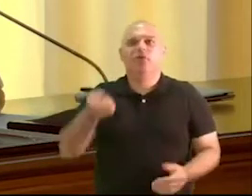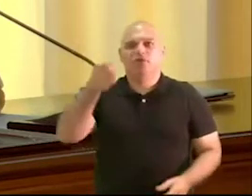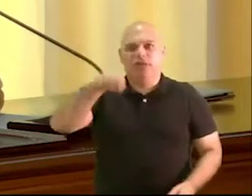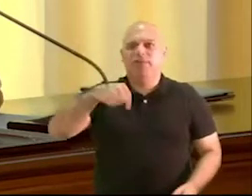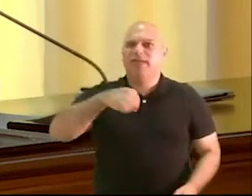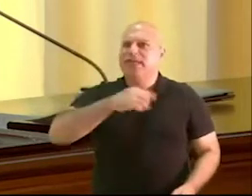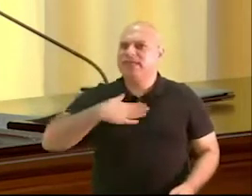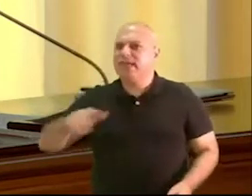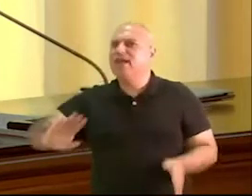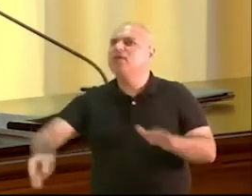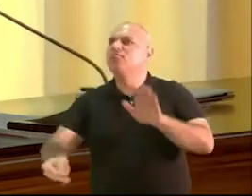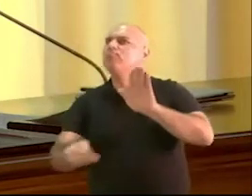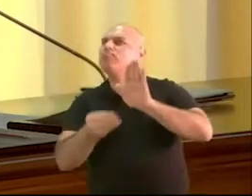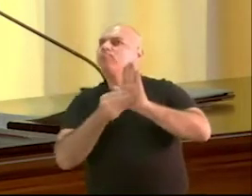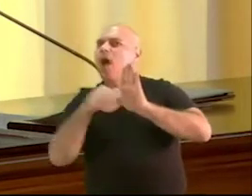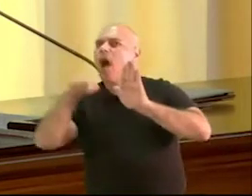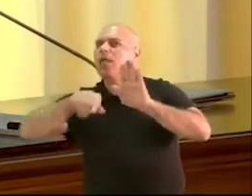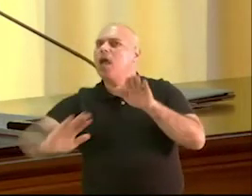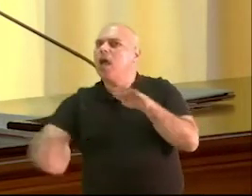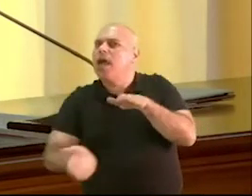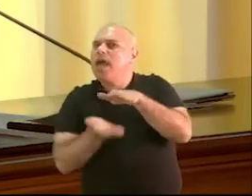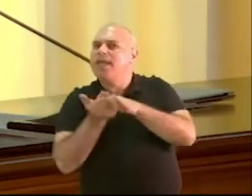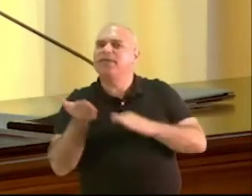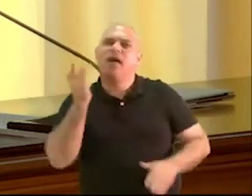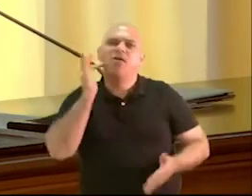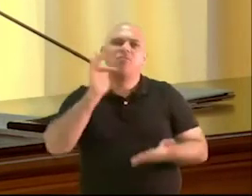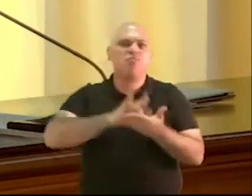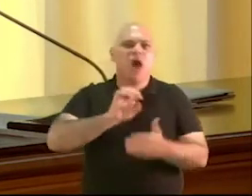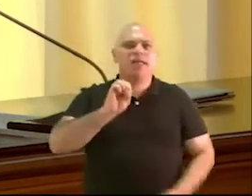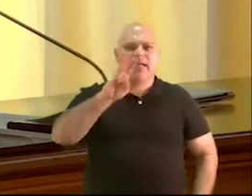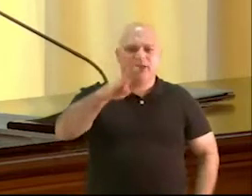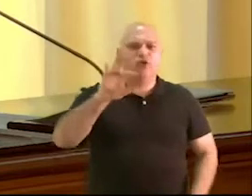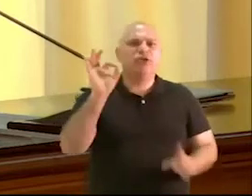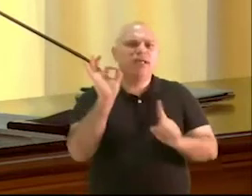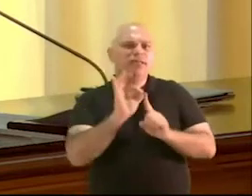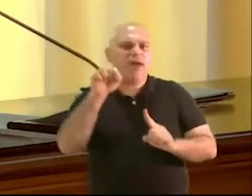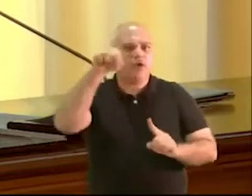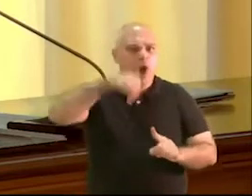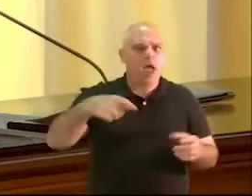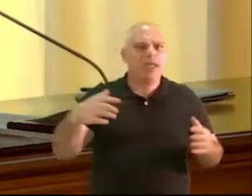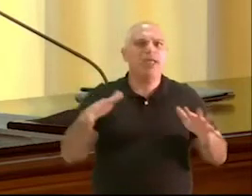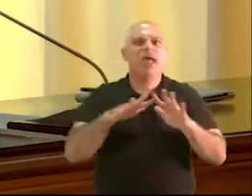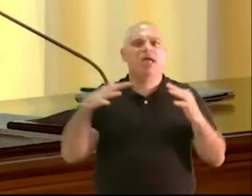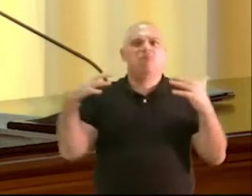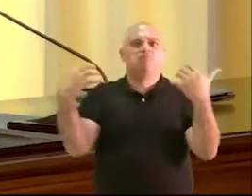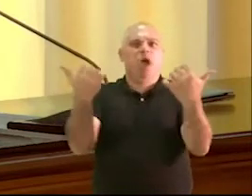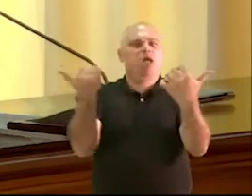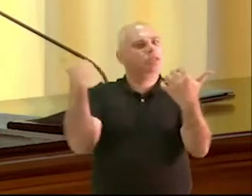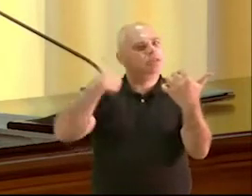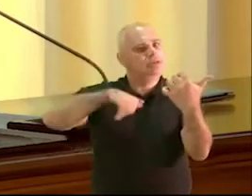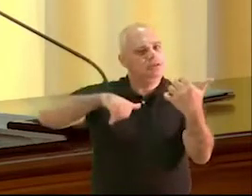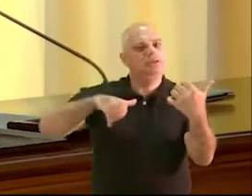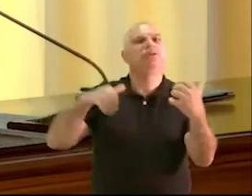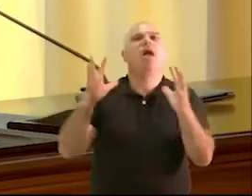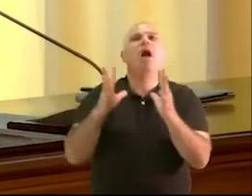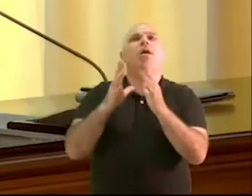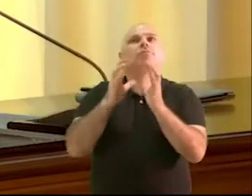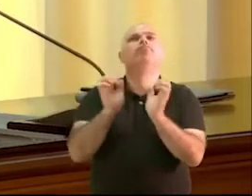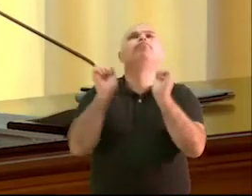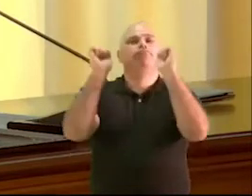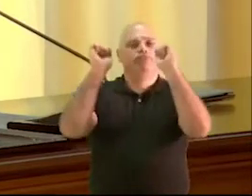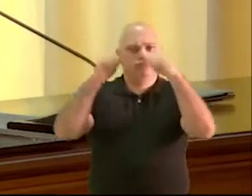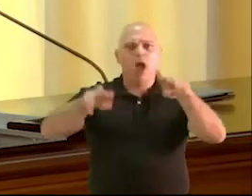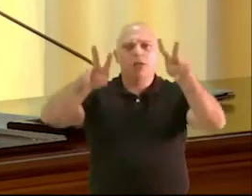lo de antes y lo de ahora, que con fecha 14 de mayo este pleno ya tomó conocimiento de la expulsión del Juan Manuel Sosa